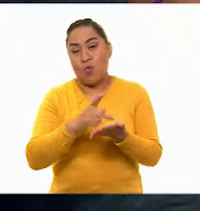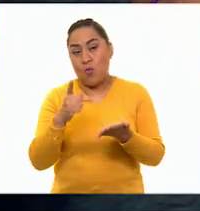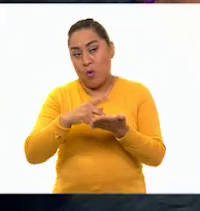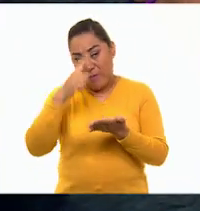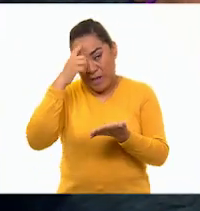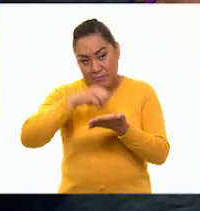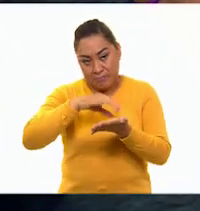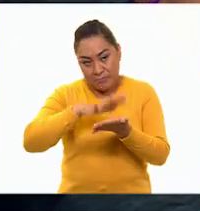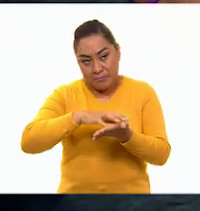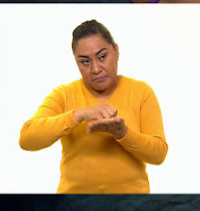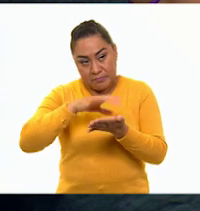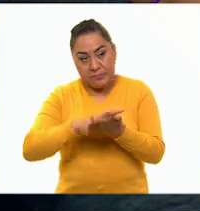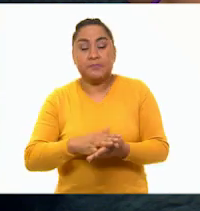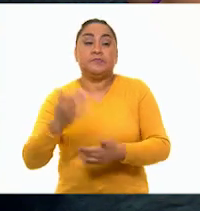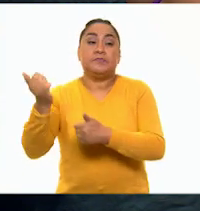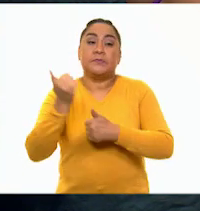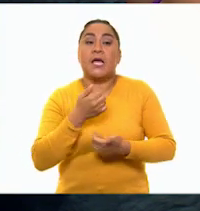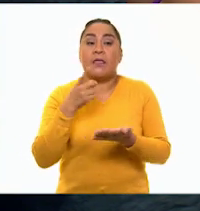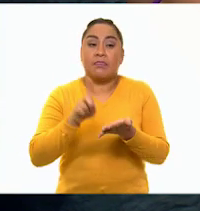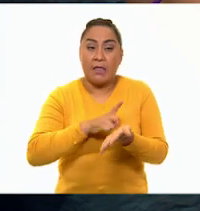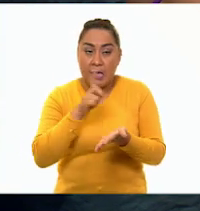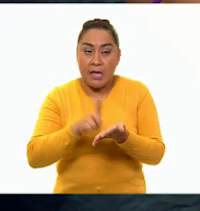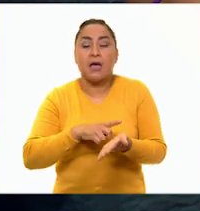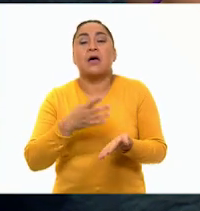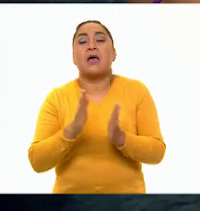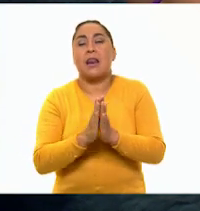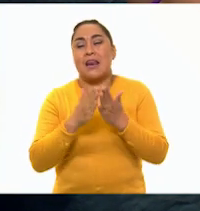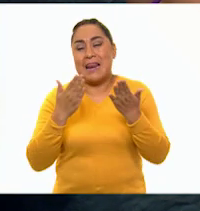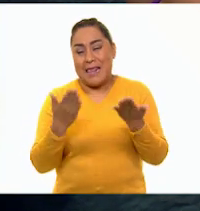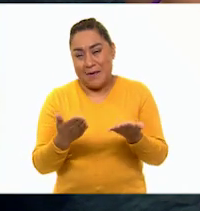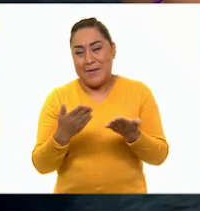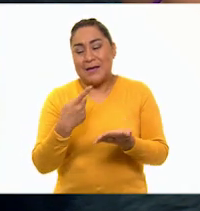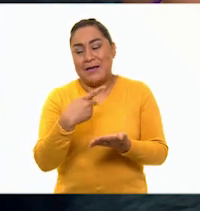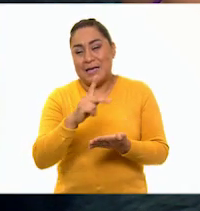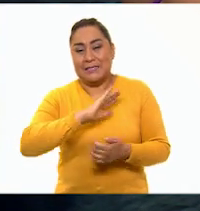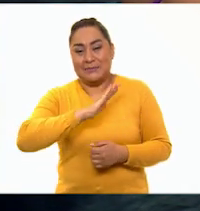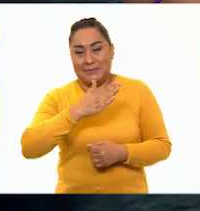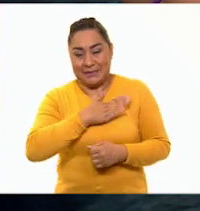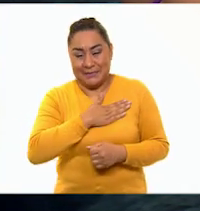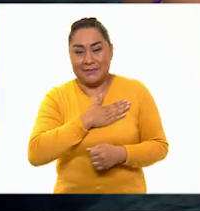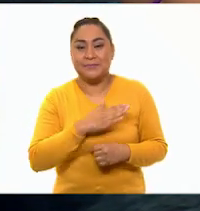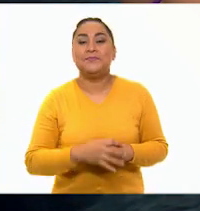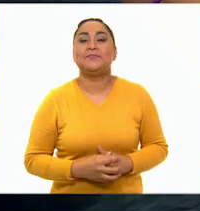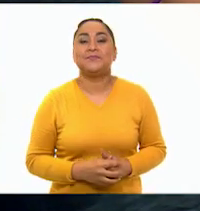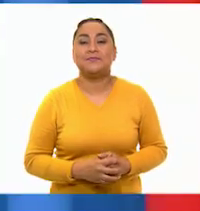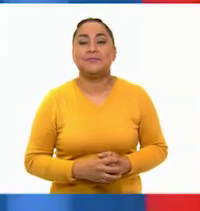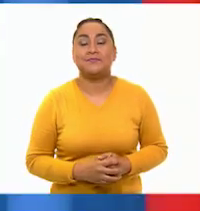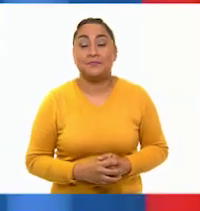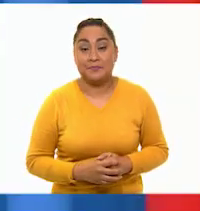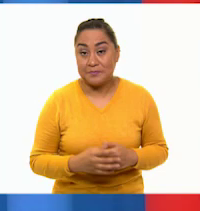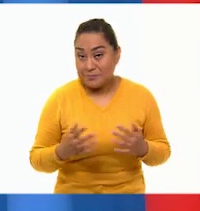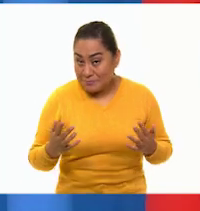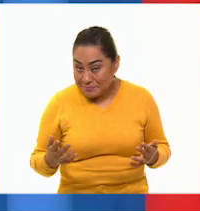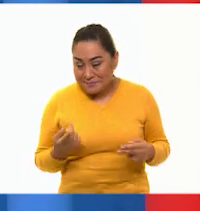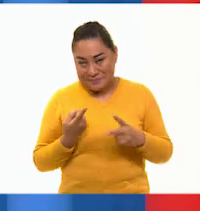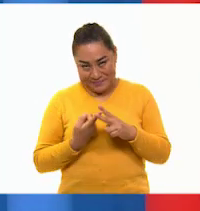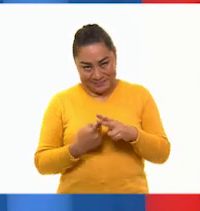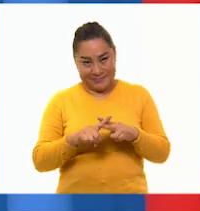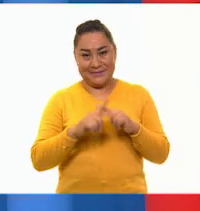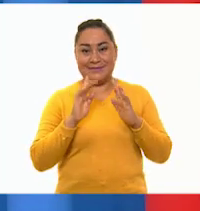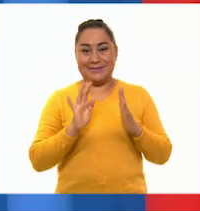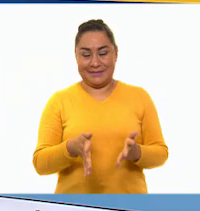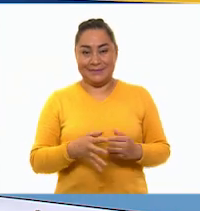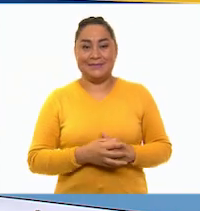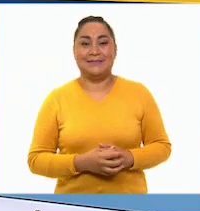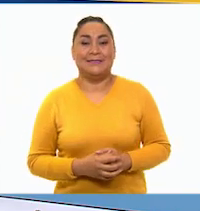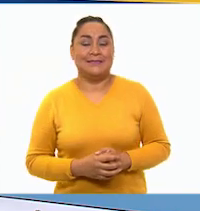Además, dispongan de un diccionario y de su libro de texto para consultarlos cuando nos haga falta. Pues entonces comencemos, profe.